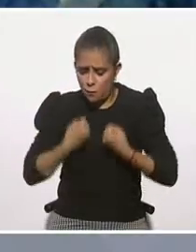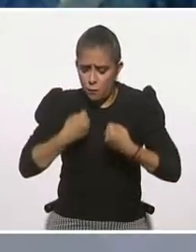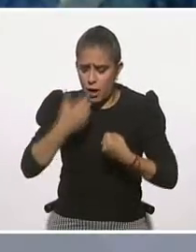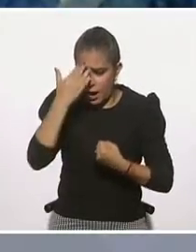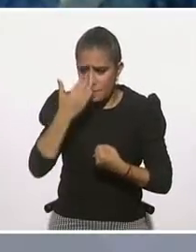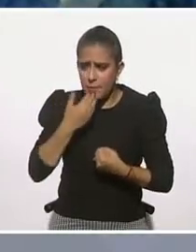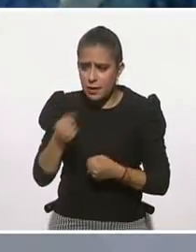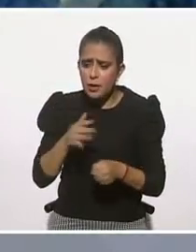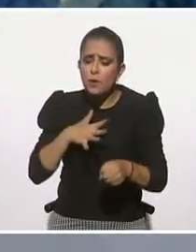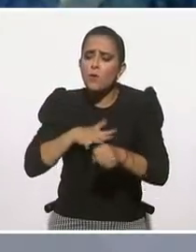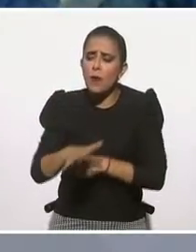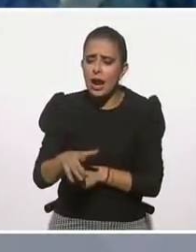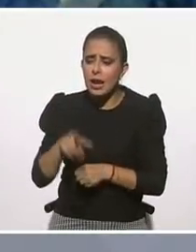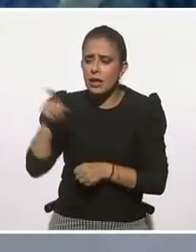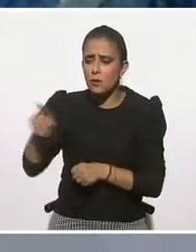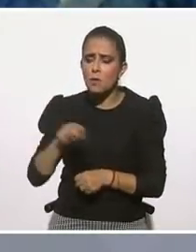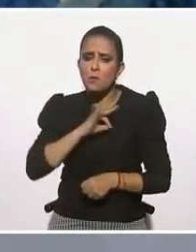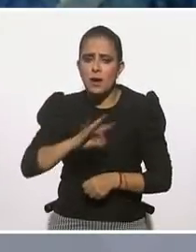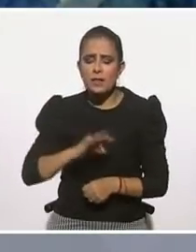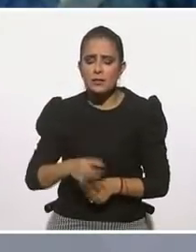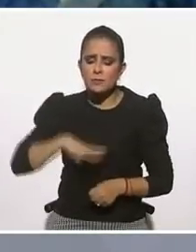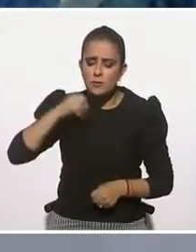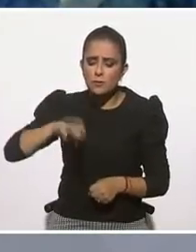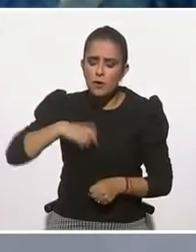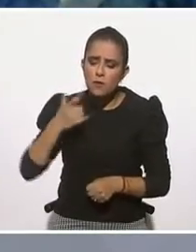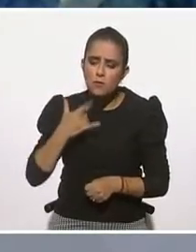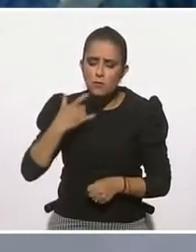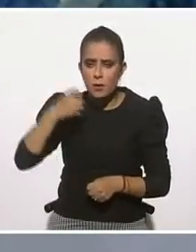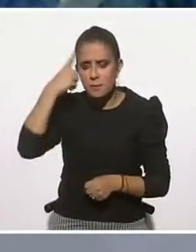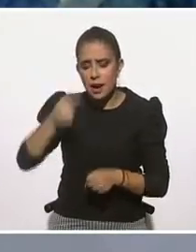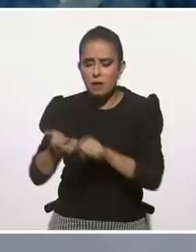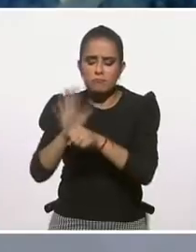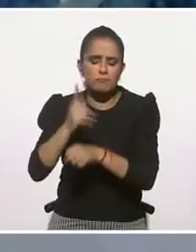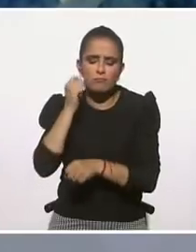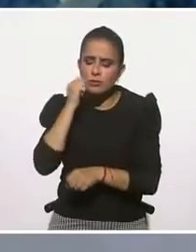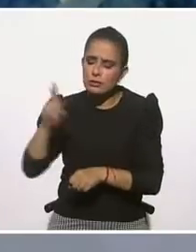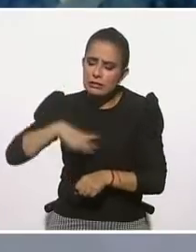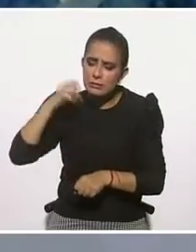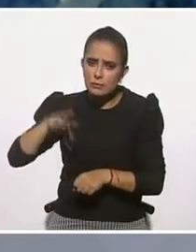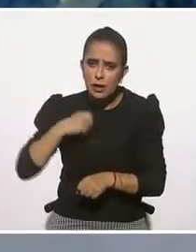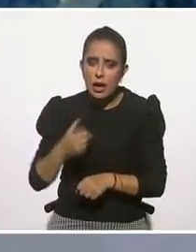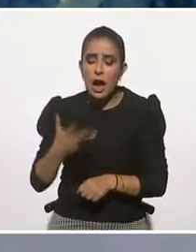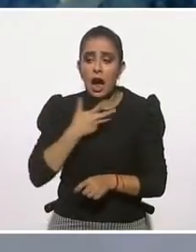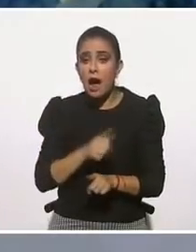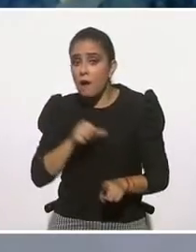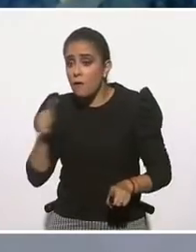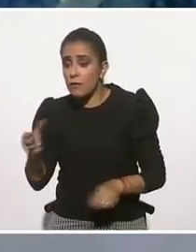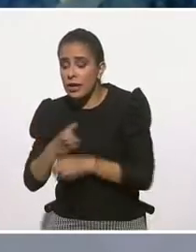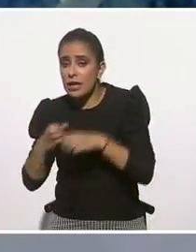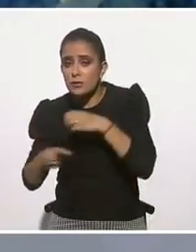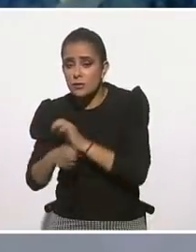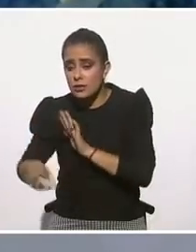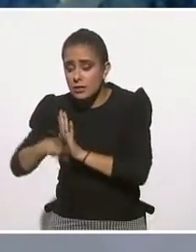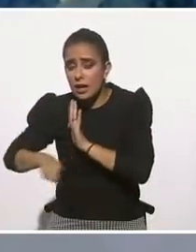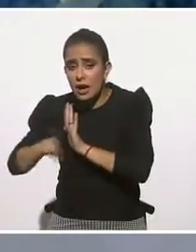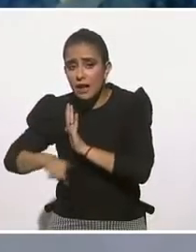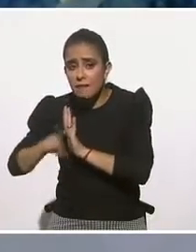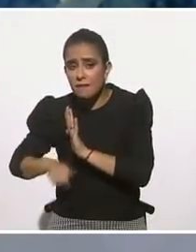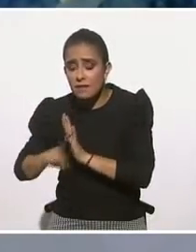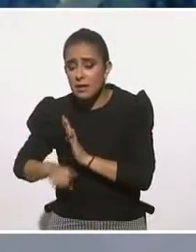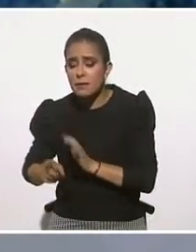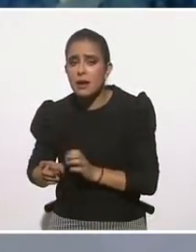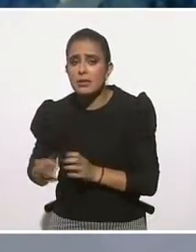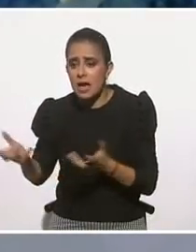cuáles no te están ayudando tanto? Porque a lo mejor lo que para mí es una fortaleza en esta pandemia, en otra adversidad es un